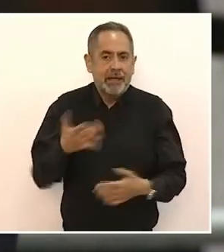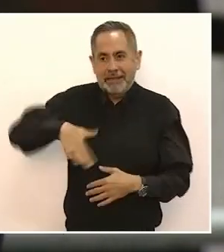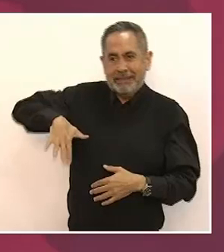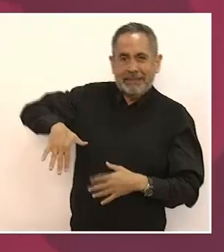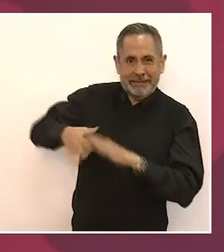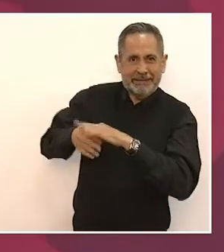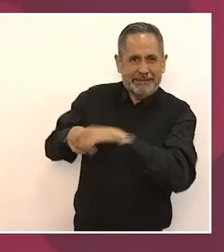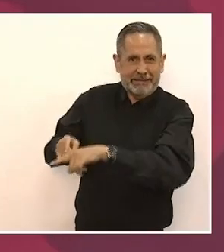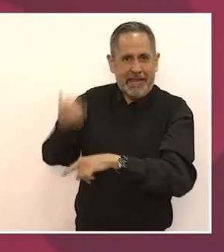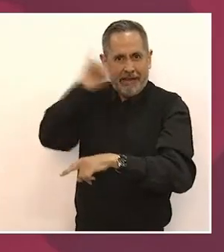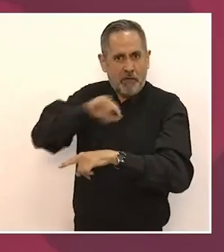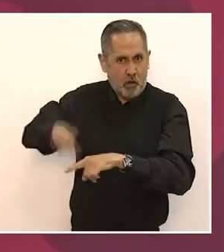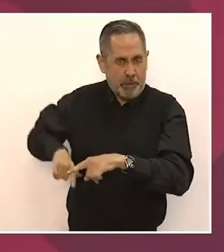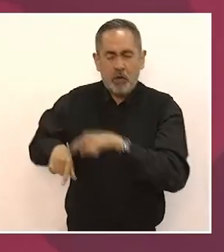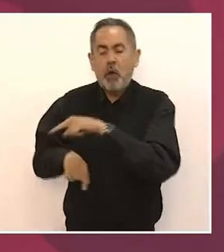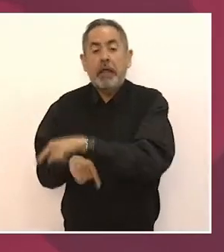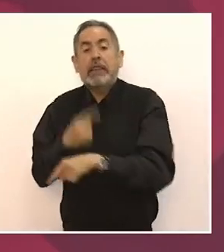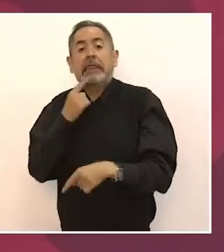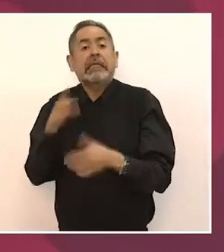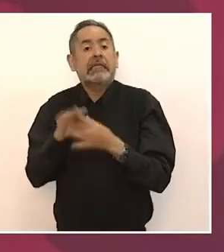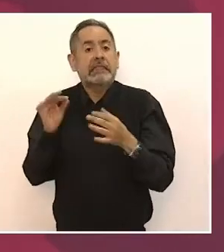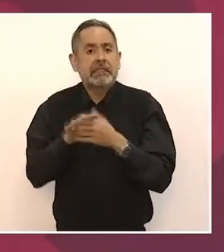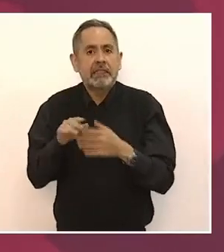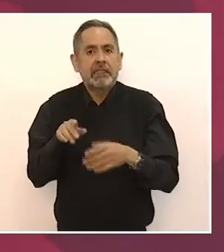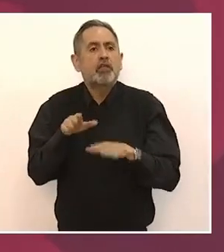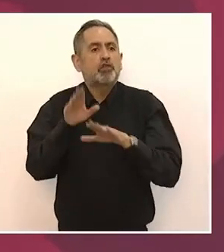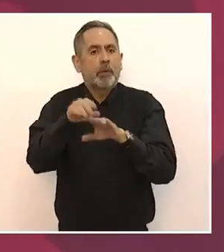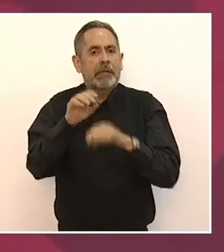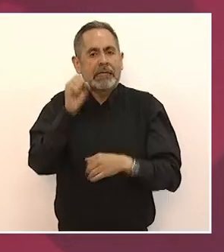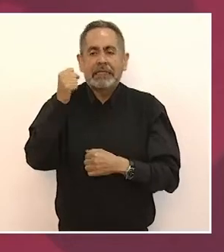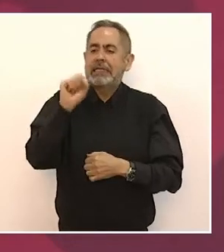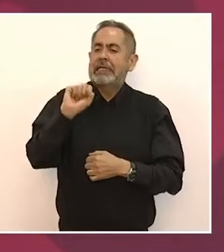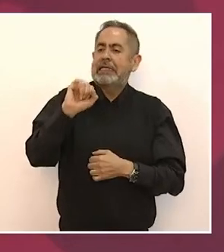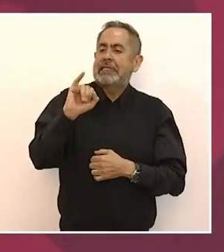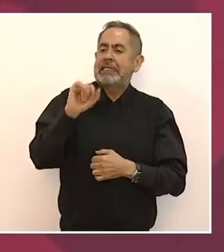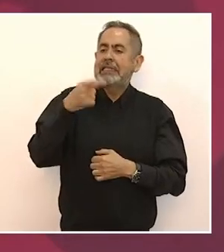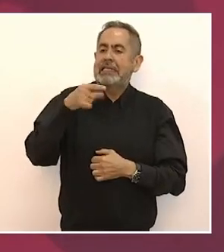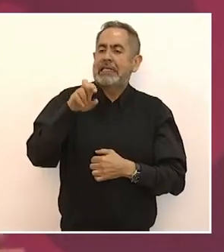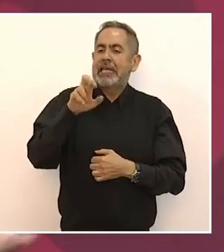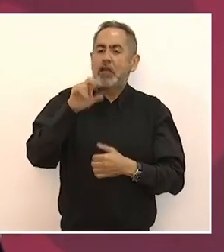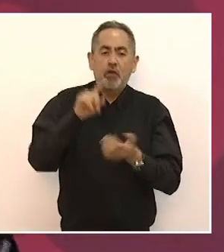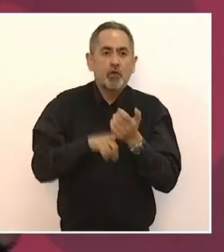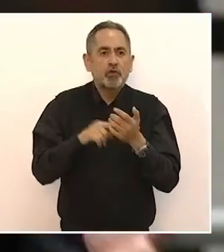la pintura